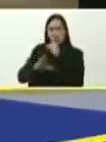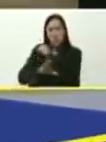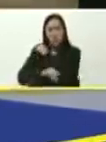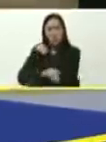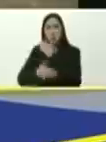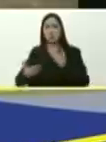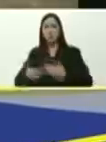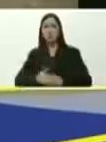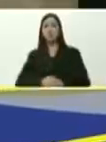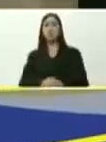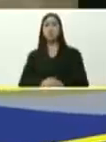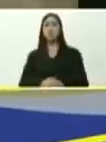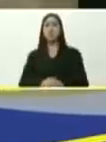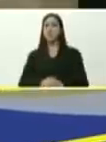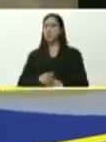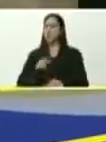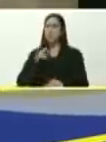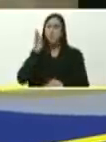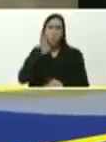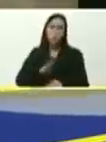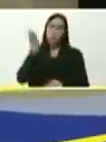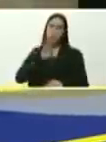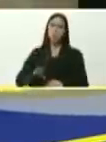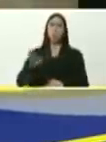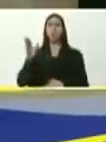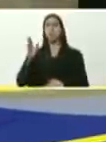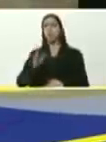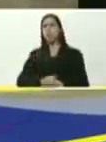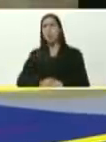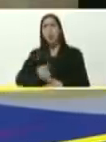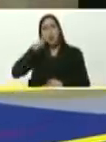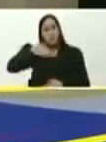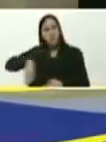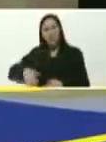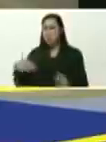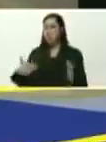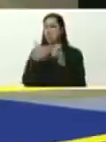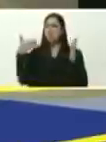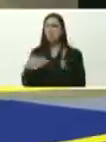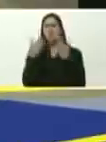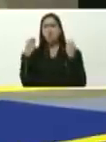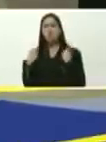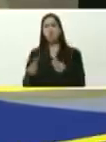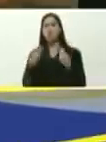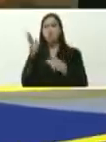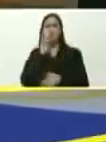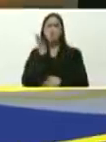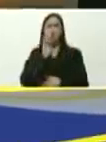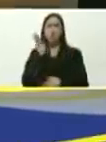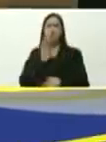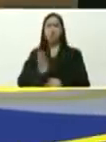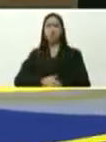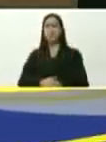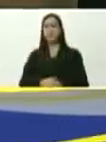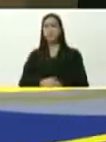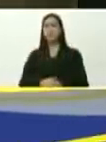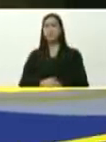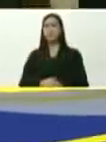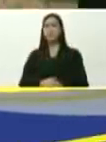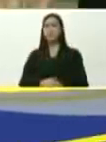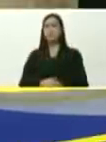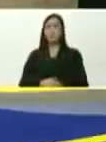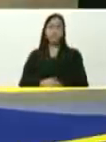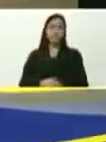es un trabajo sucio, le juegan sucio al país, muy sucio al país, le han jugado muy sucio al país,